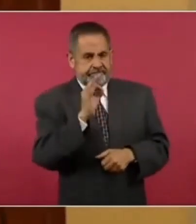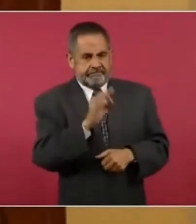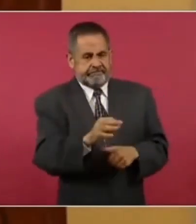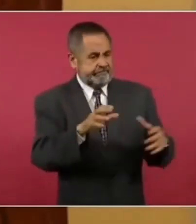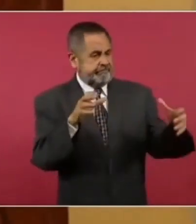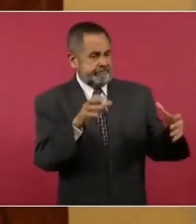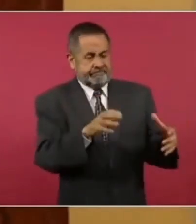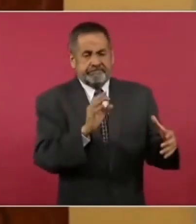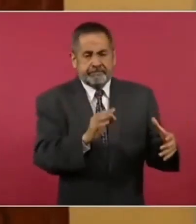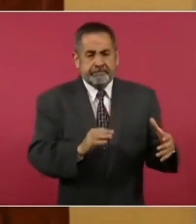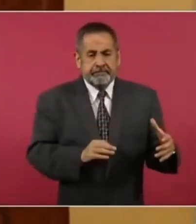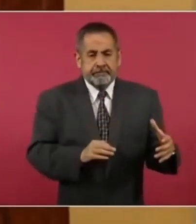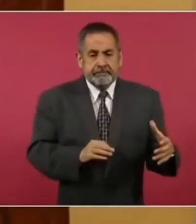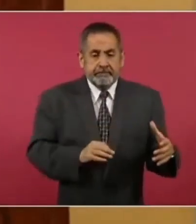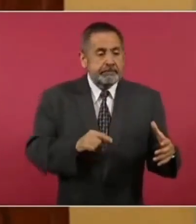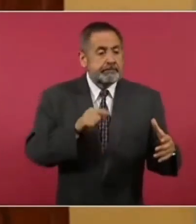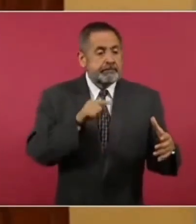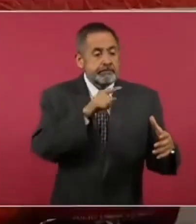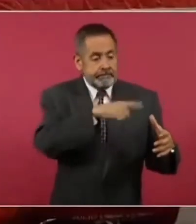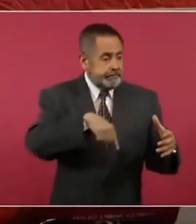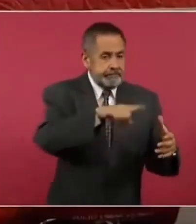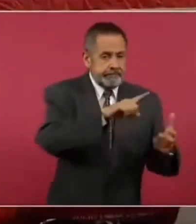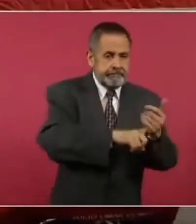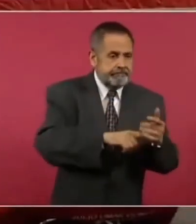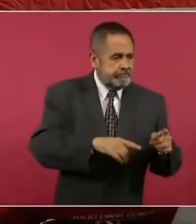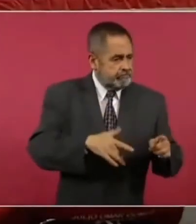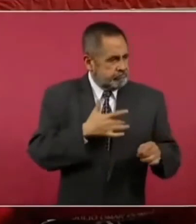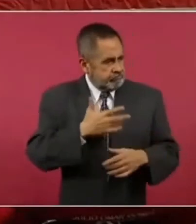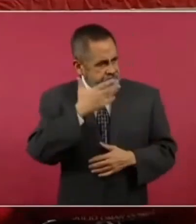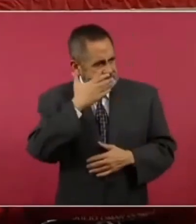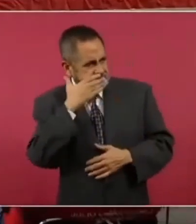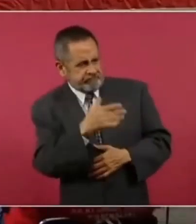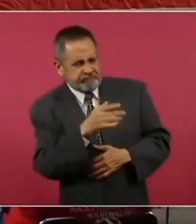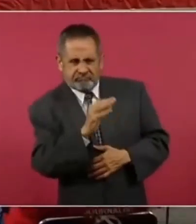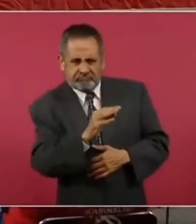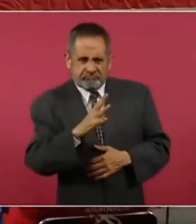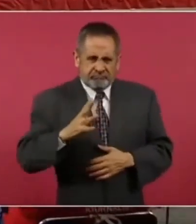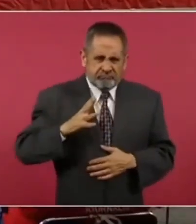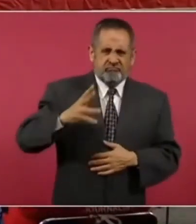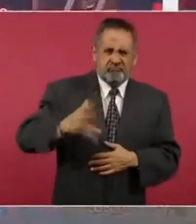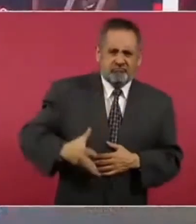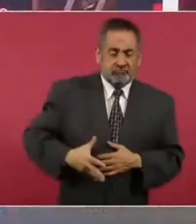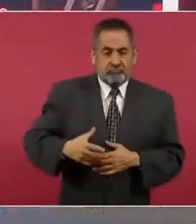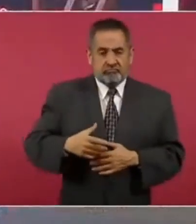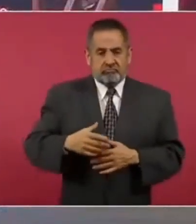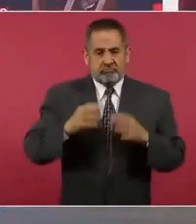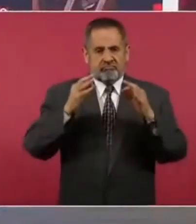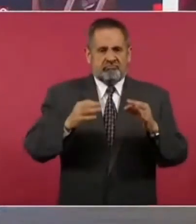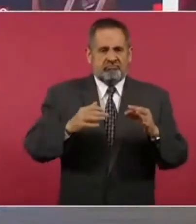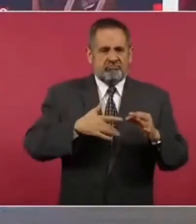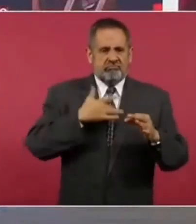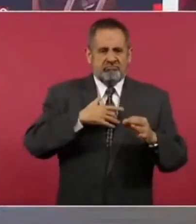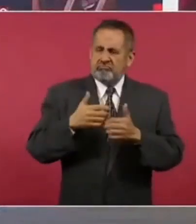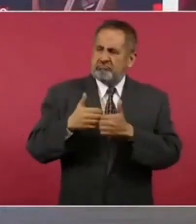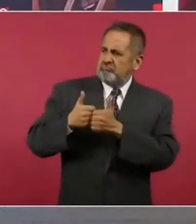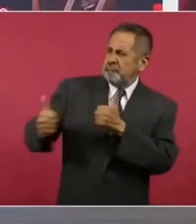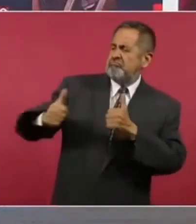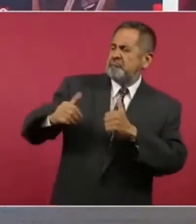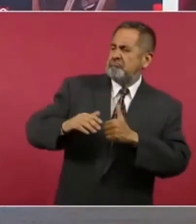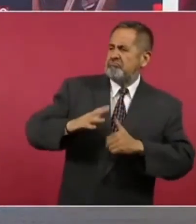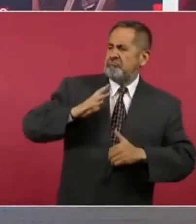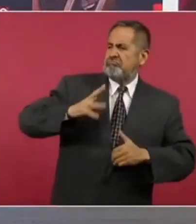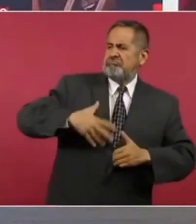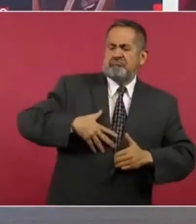sino que sentía el orgullo hasta la soberbia de su independencia